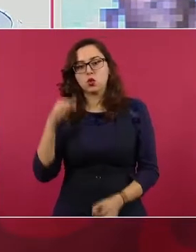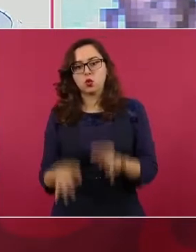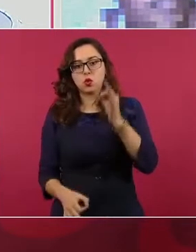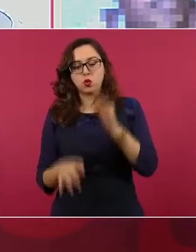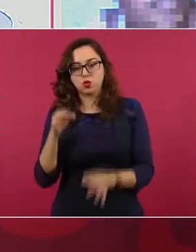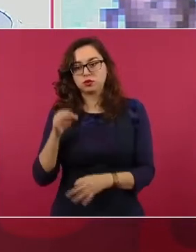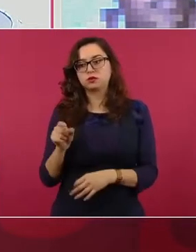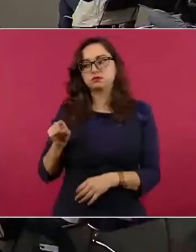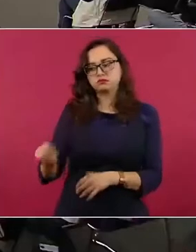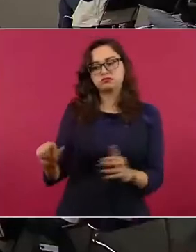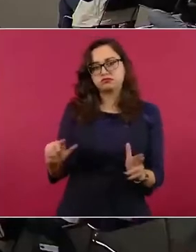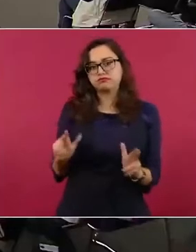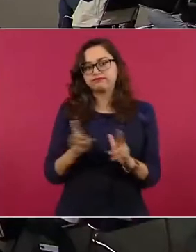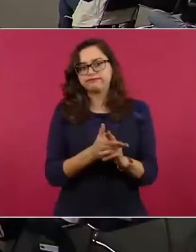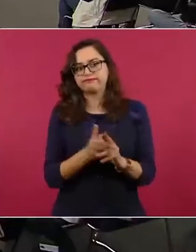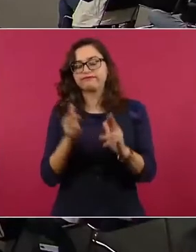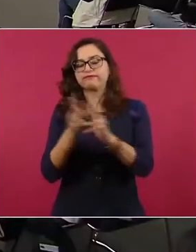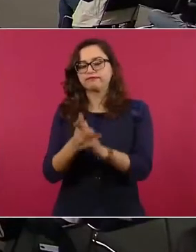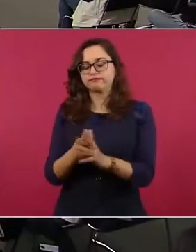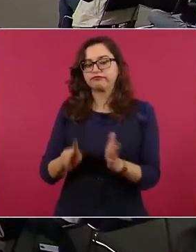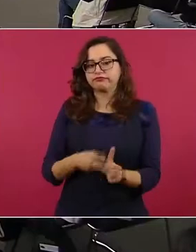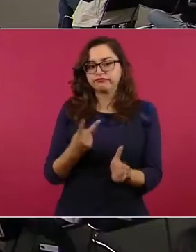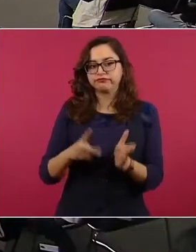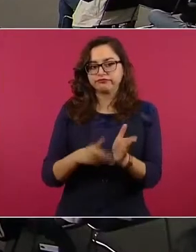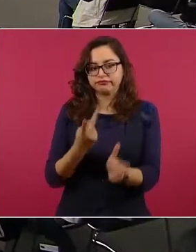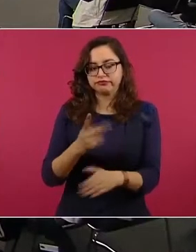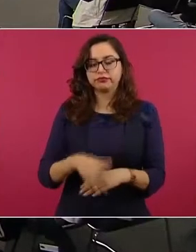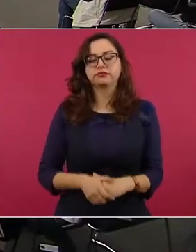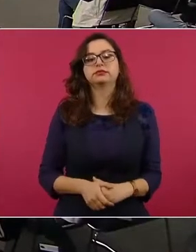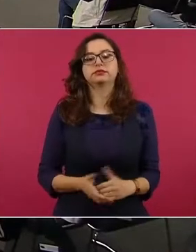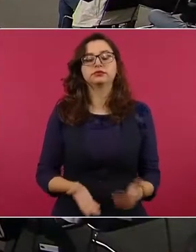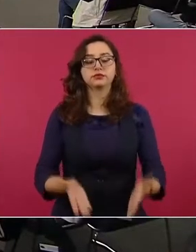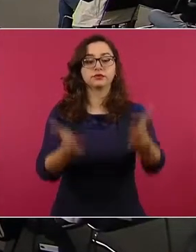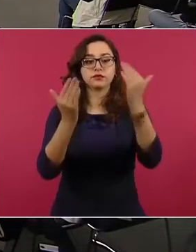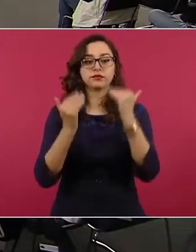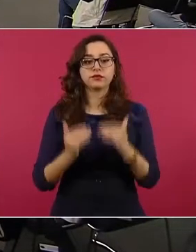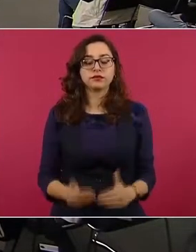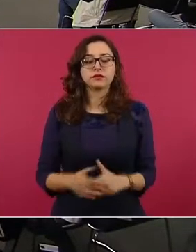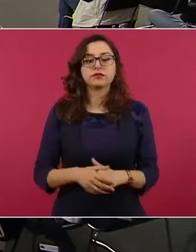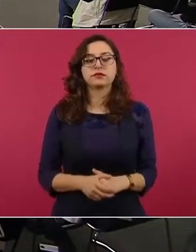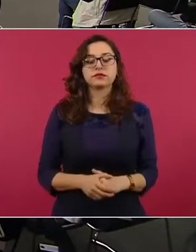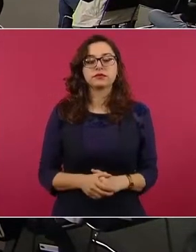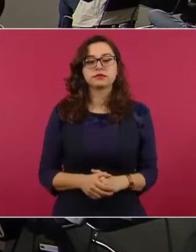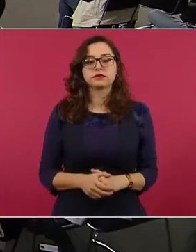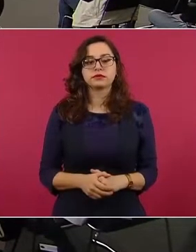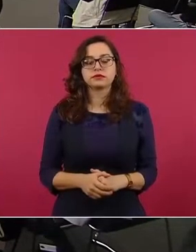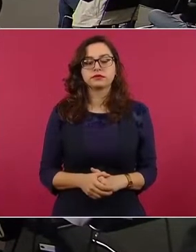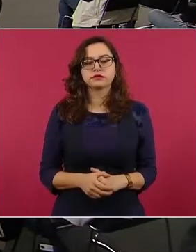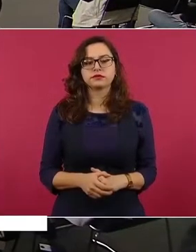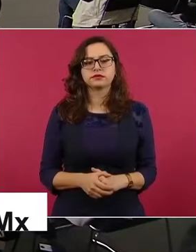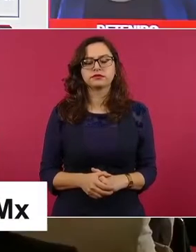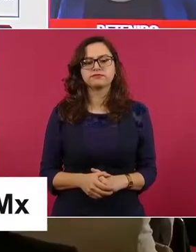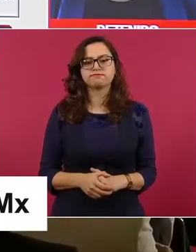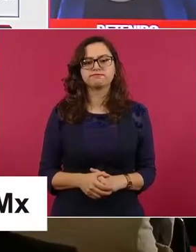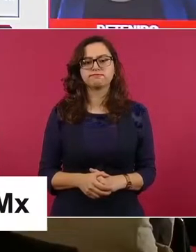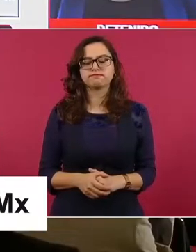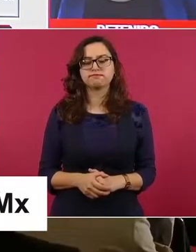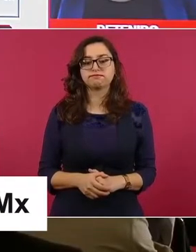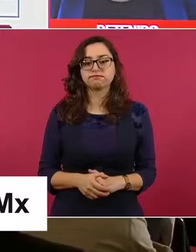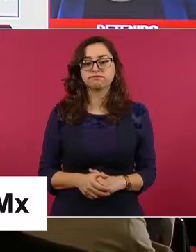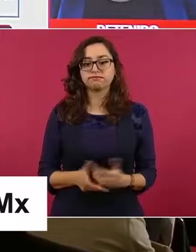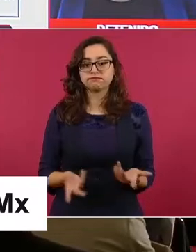homicidio en grado de tentativa. Siguiente. También fue detenido por trata y pornografía